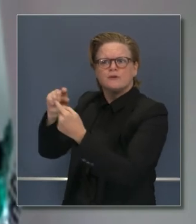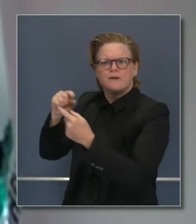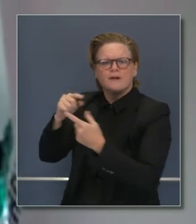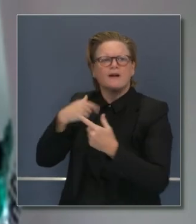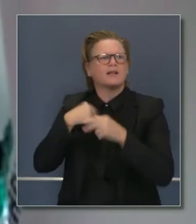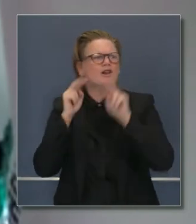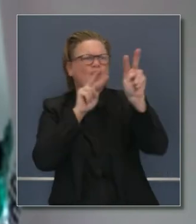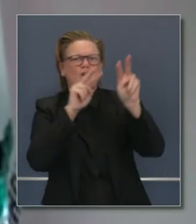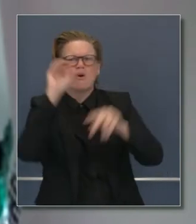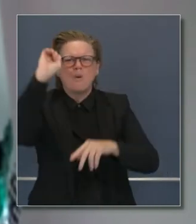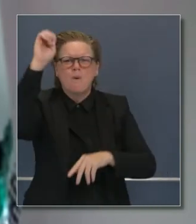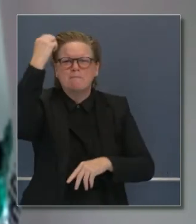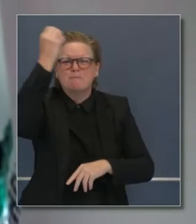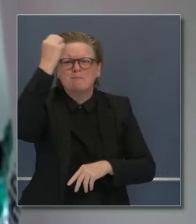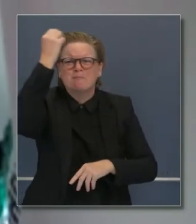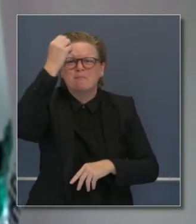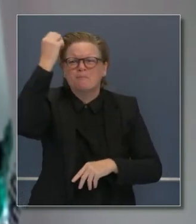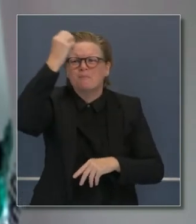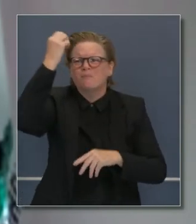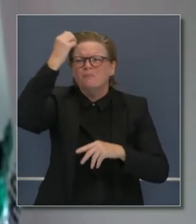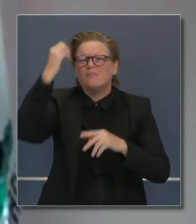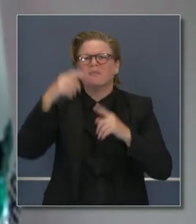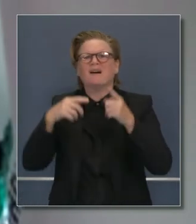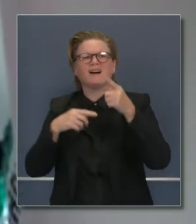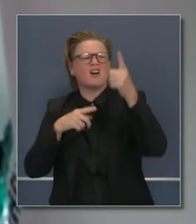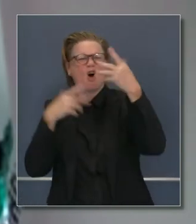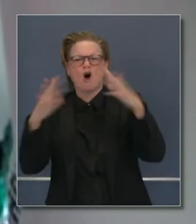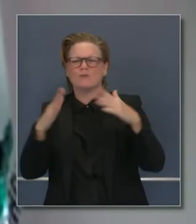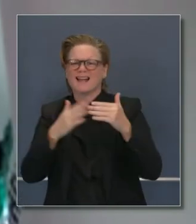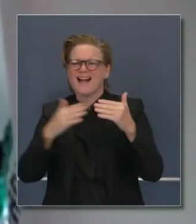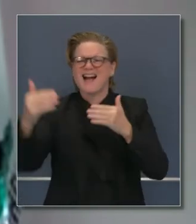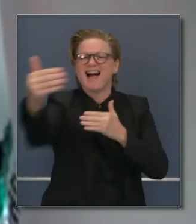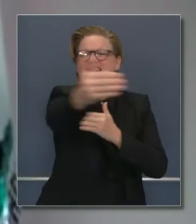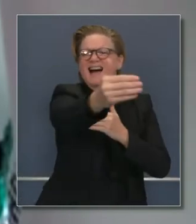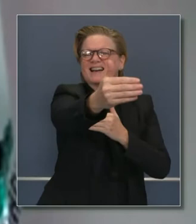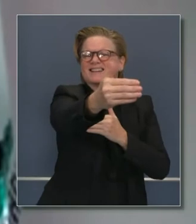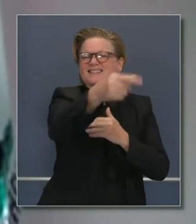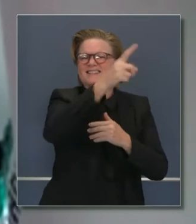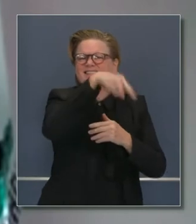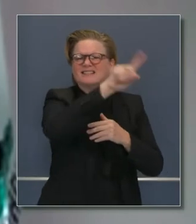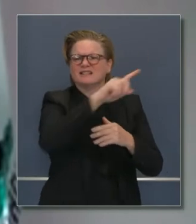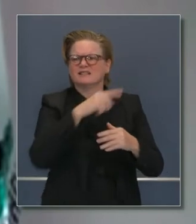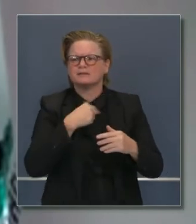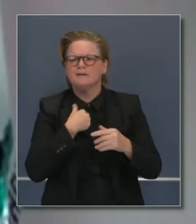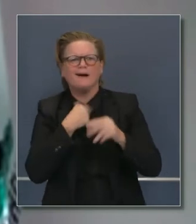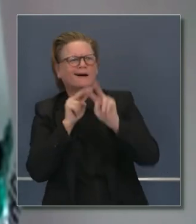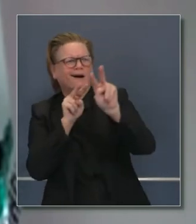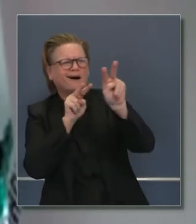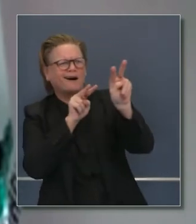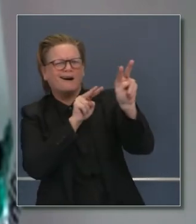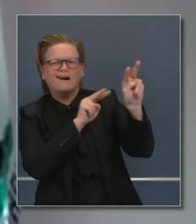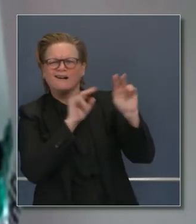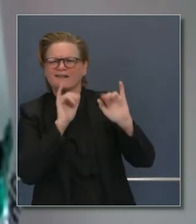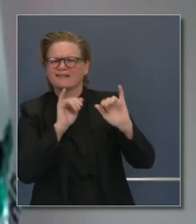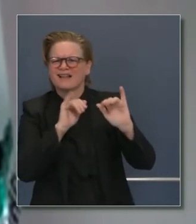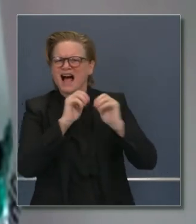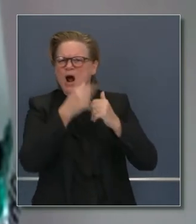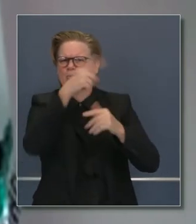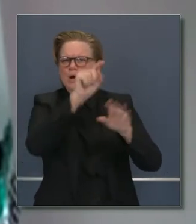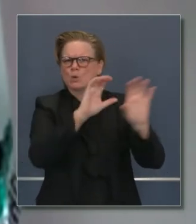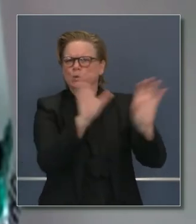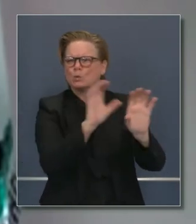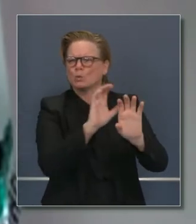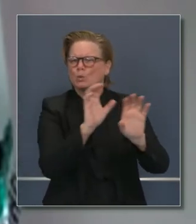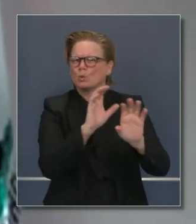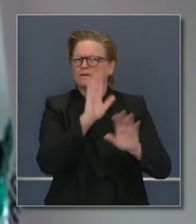estamos viendo Europa, francamente. Están adelantados algunas semanas o meses, según la experiencia en Estados Unidos. Ellos han